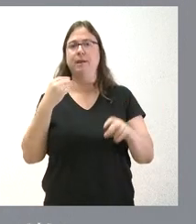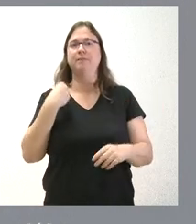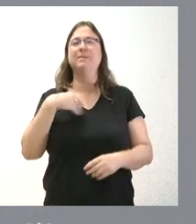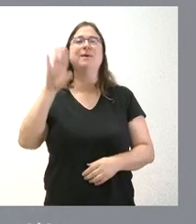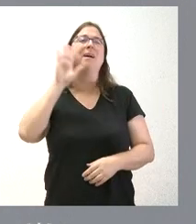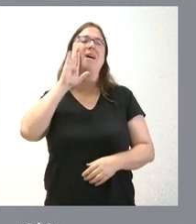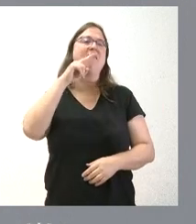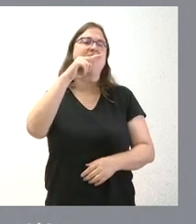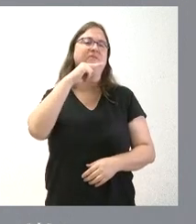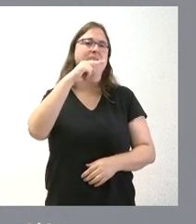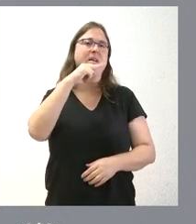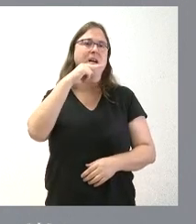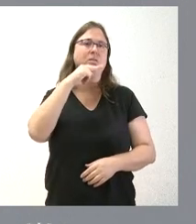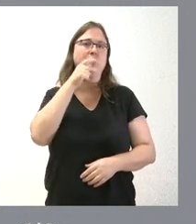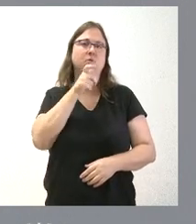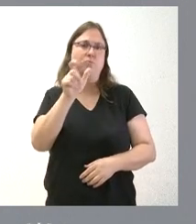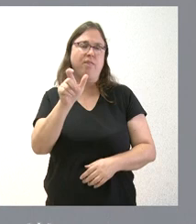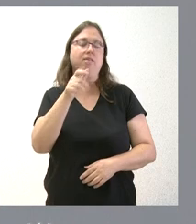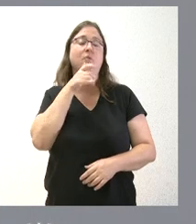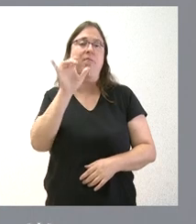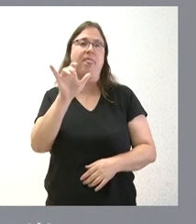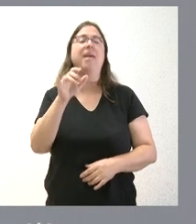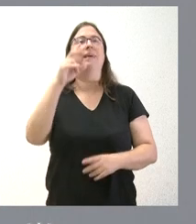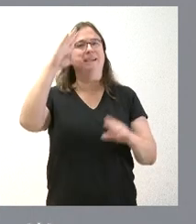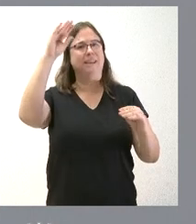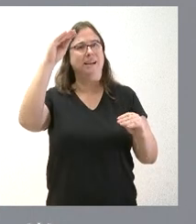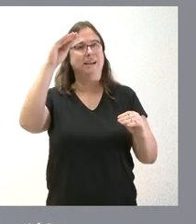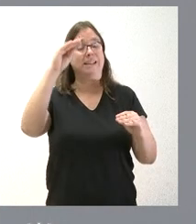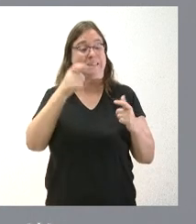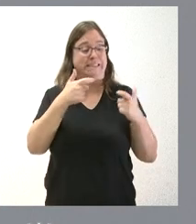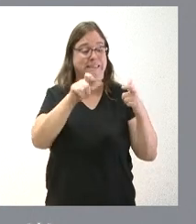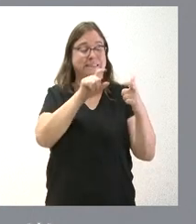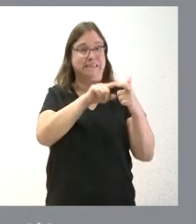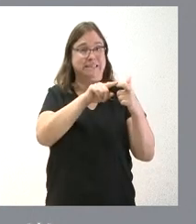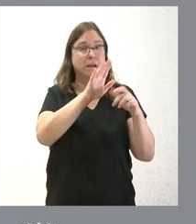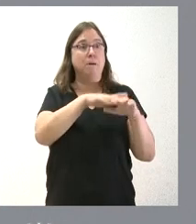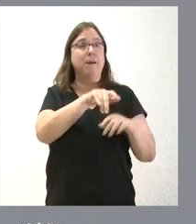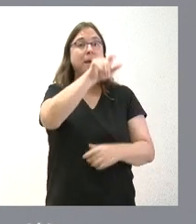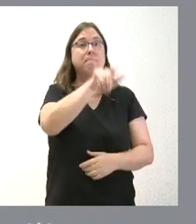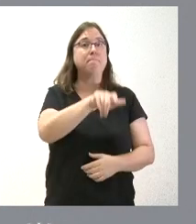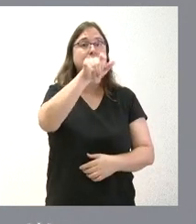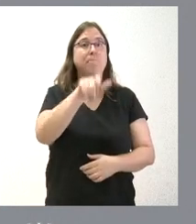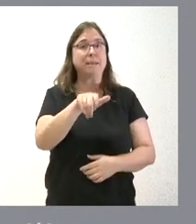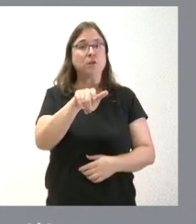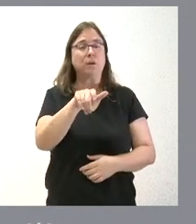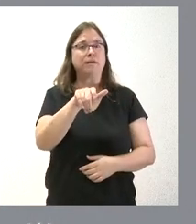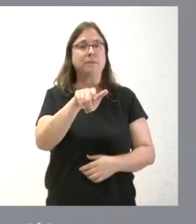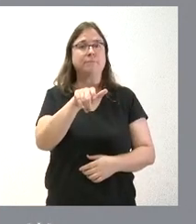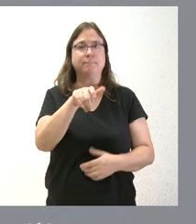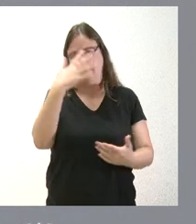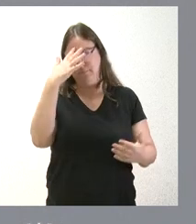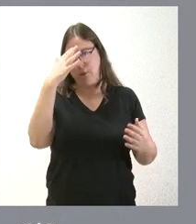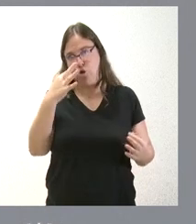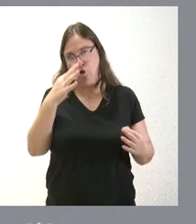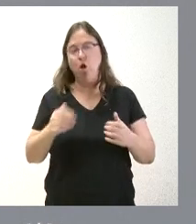inodoros inteligentes para ayudar a las personas dependientes? Había un bloque de los mismos que se dirigían para las personas, lógicamente,